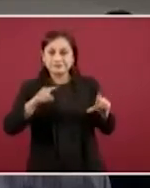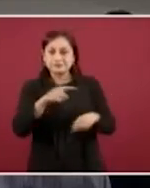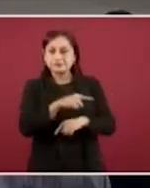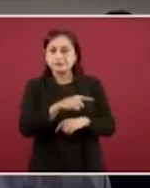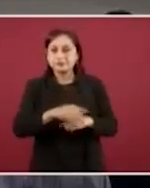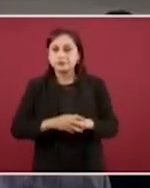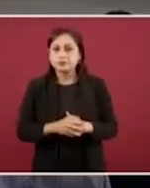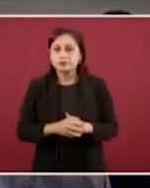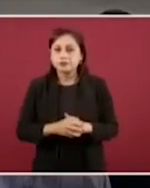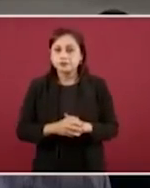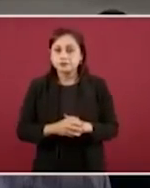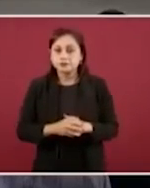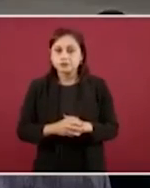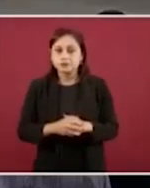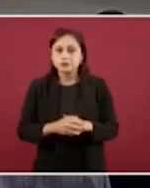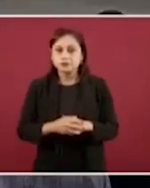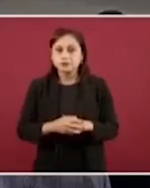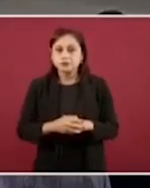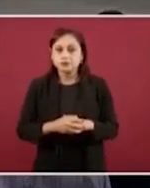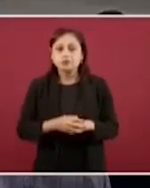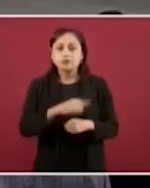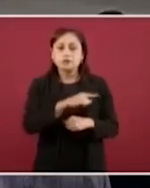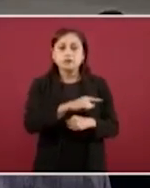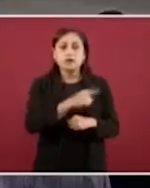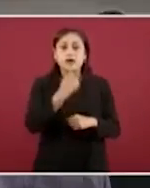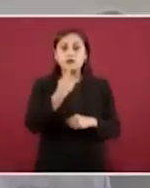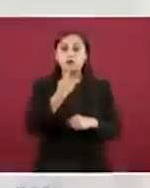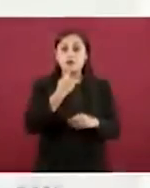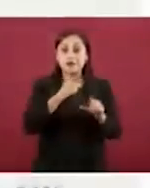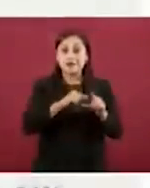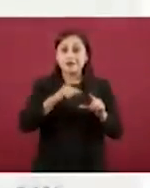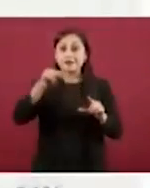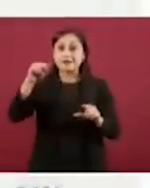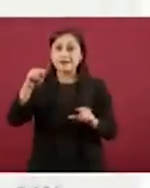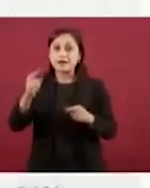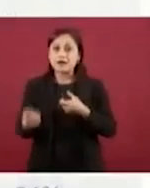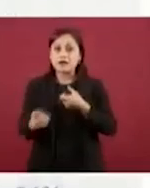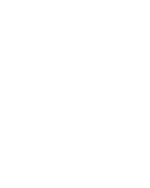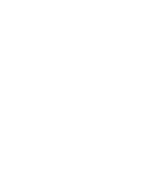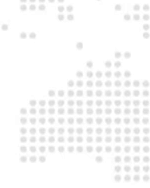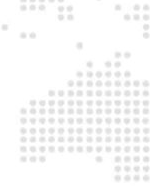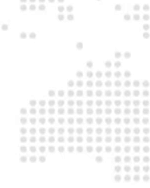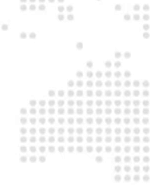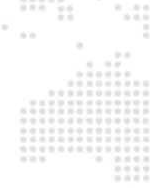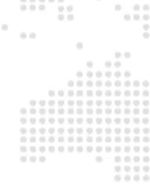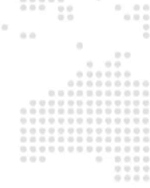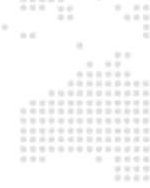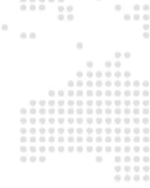la línea roja, tres mil 848 personas.